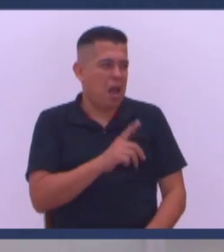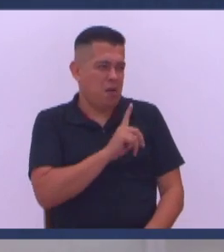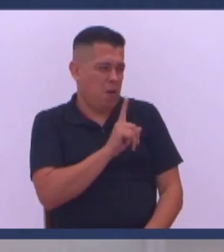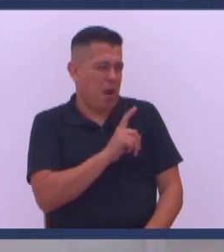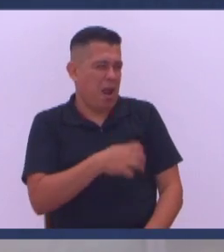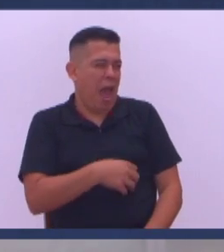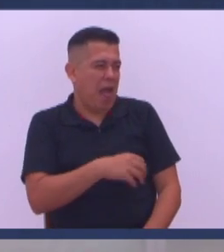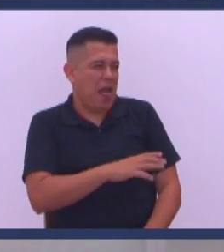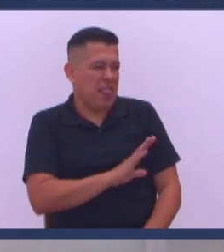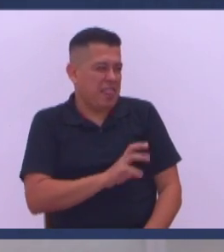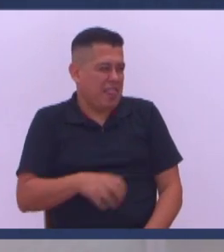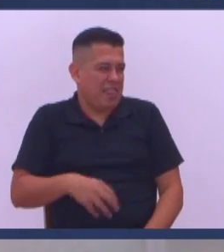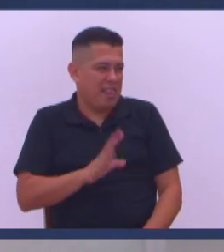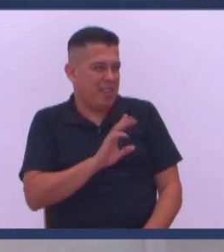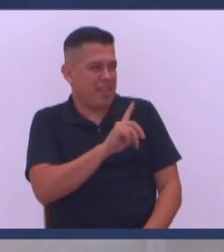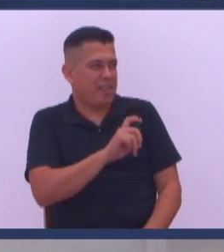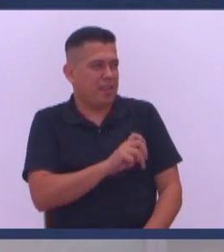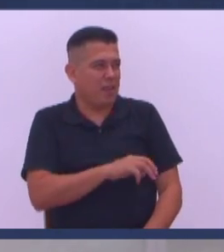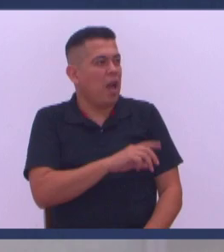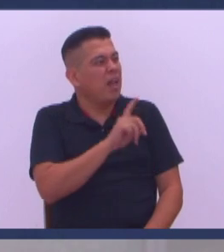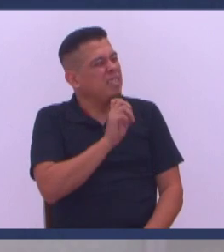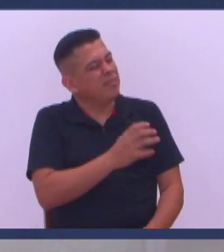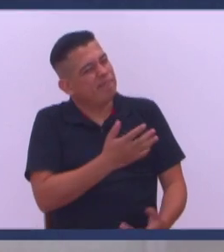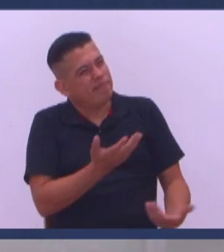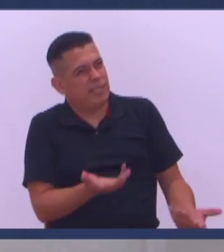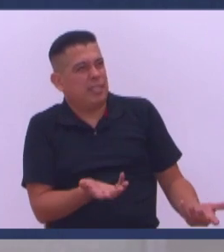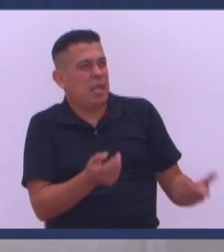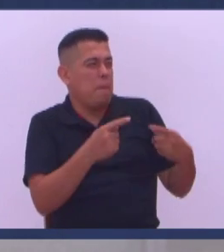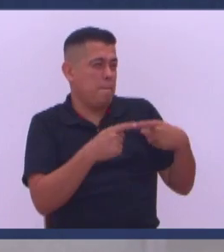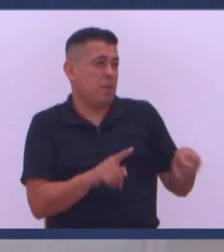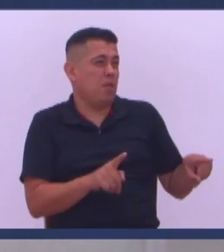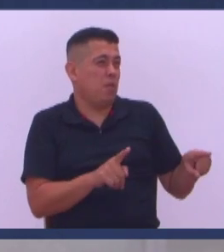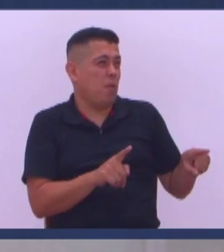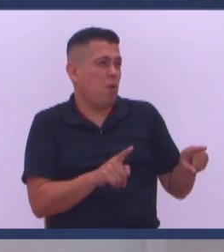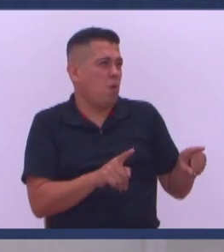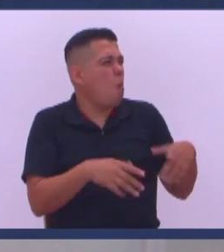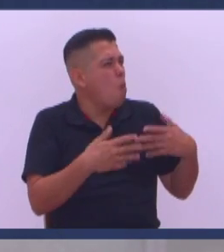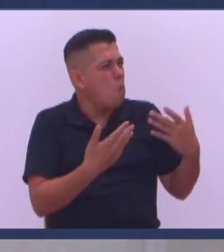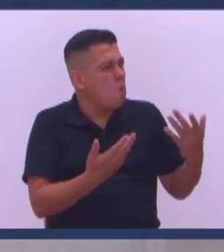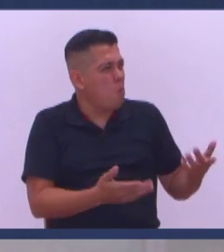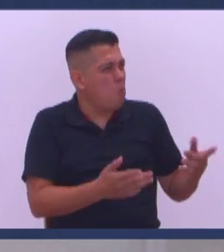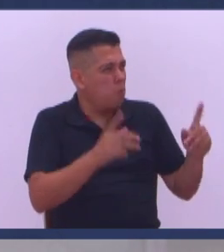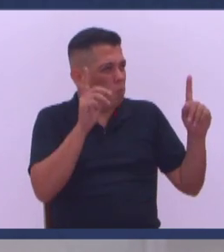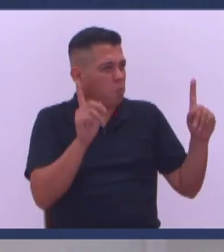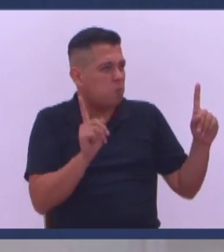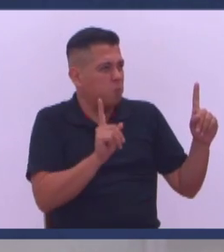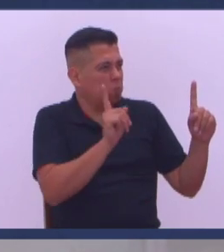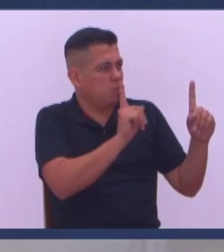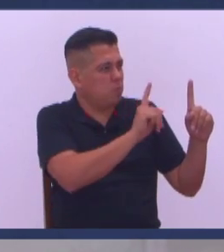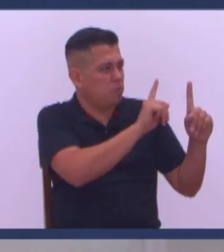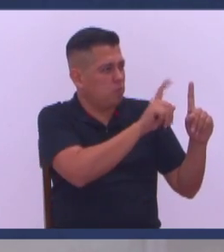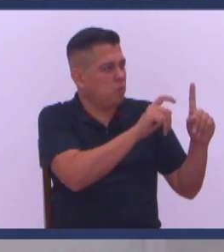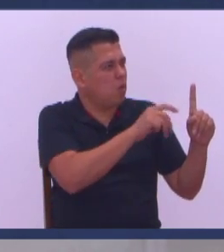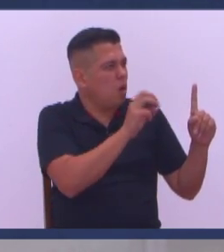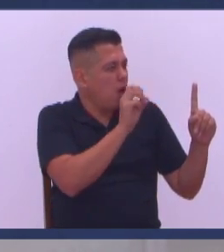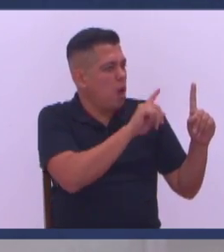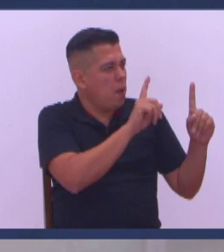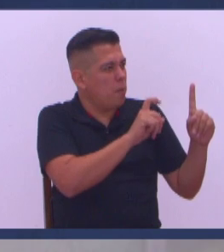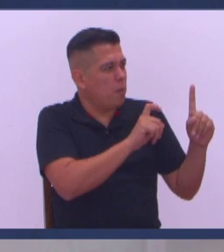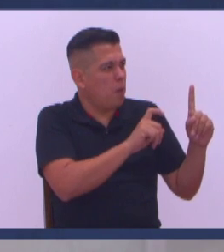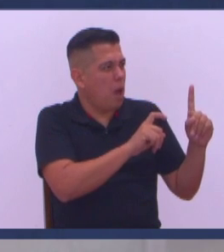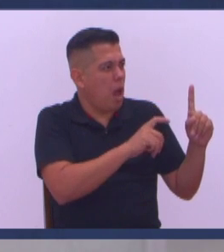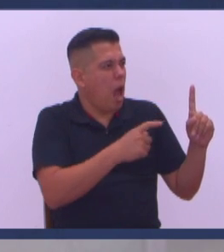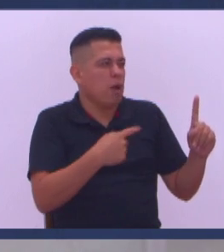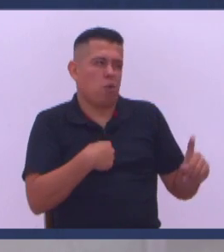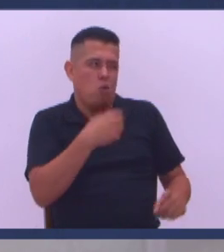Nada padre Y le digo Pero Pero por qué Por qué le pregunto Le digo Porque yo no